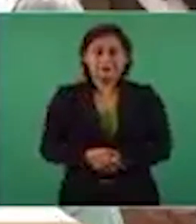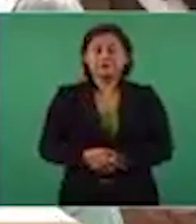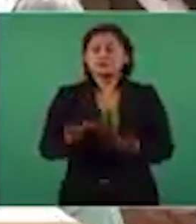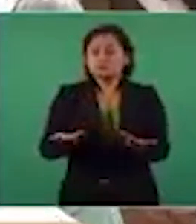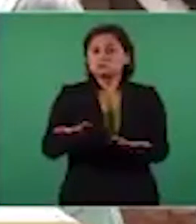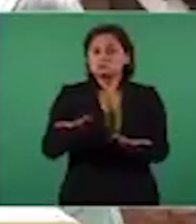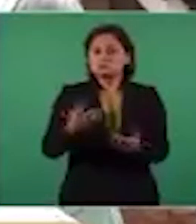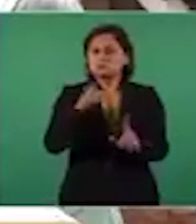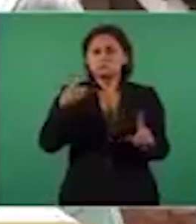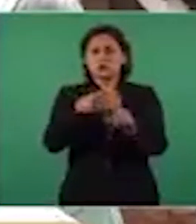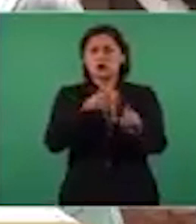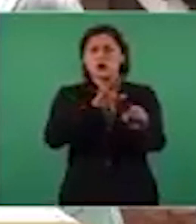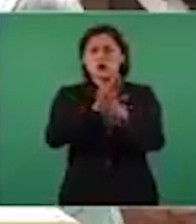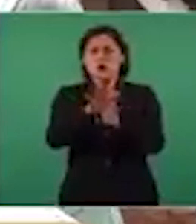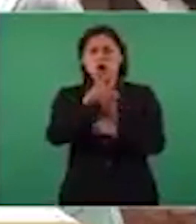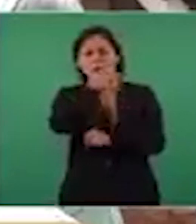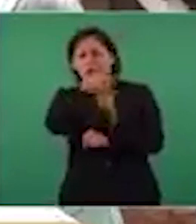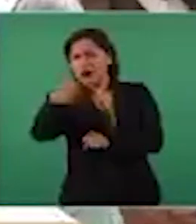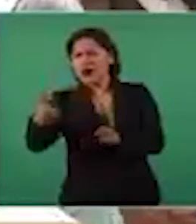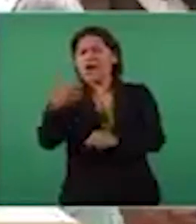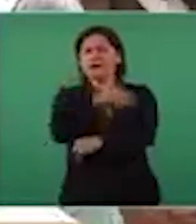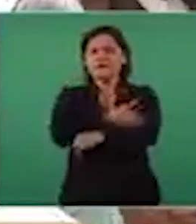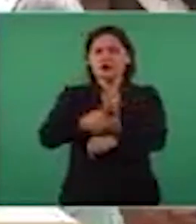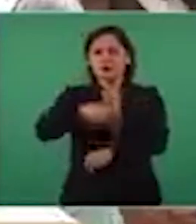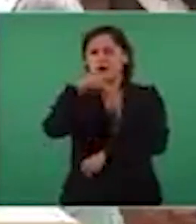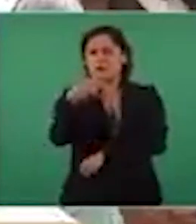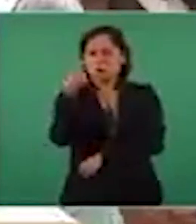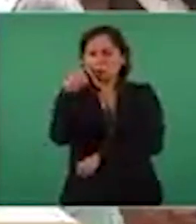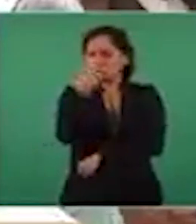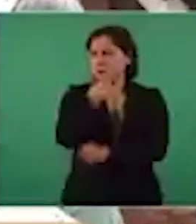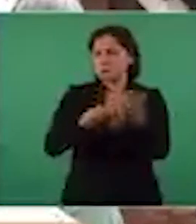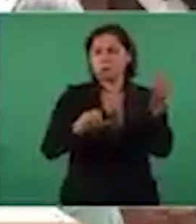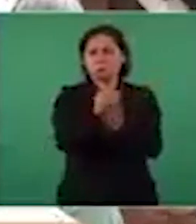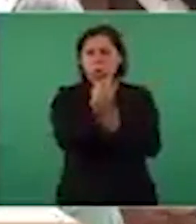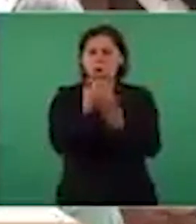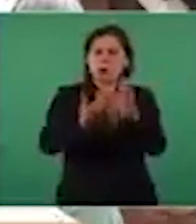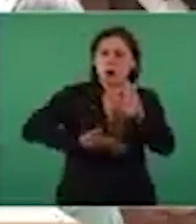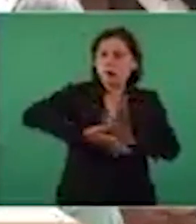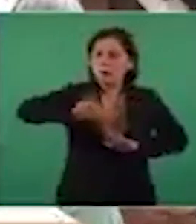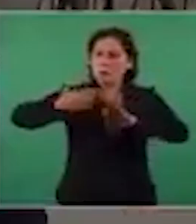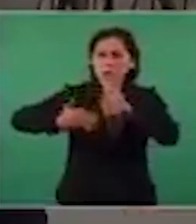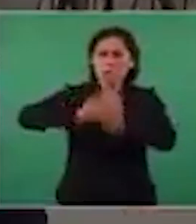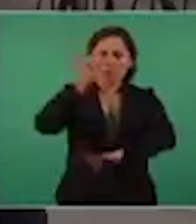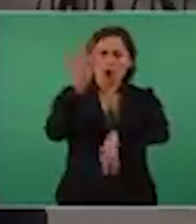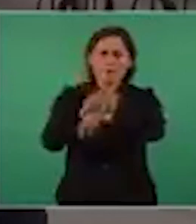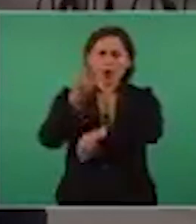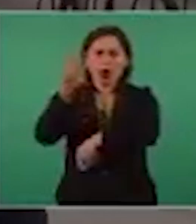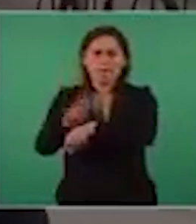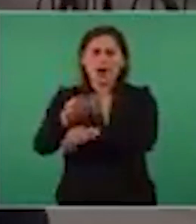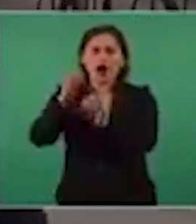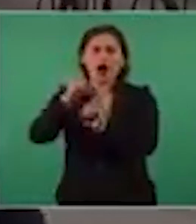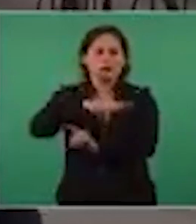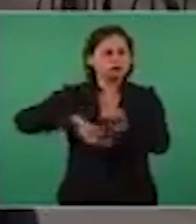familias afectadas puedan hacer reparaciones o reconstruir sus casas para volver a la normalidad